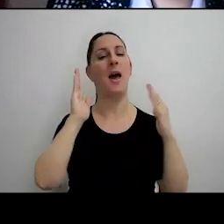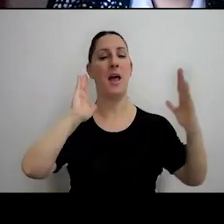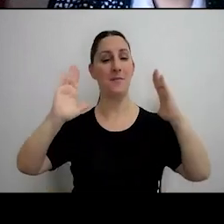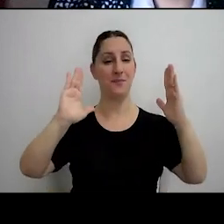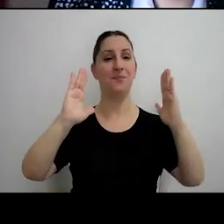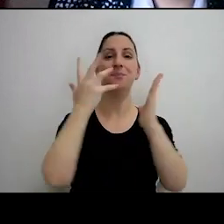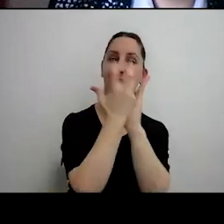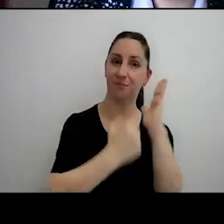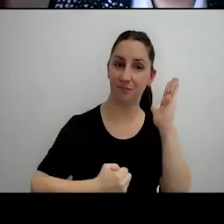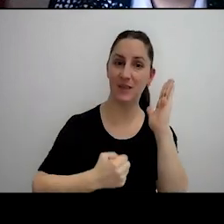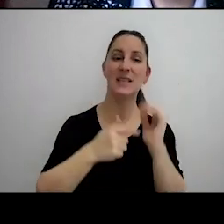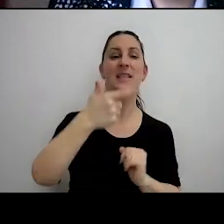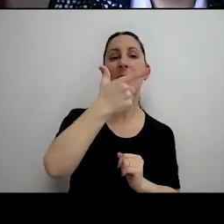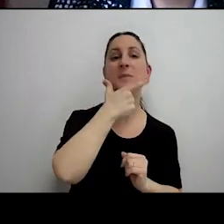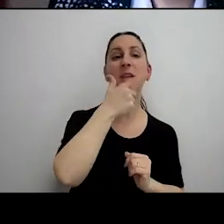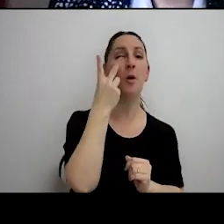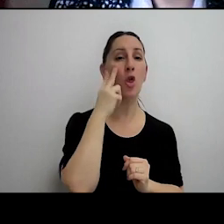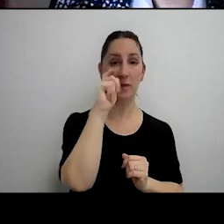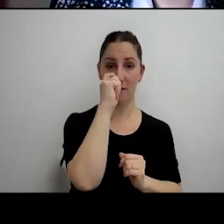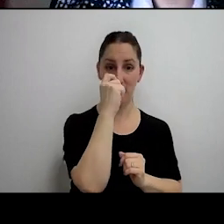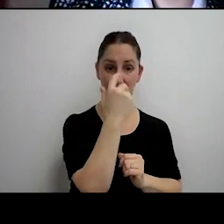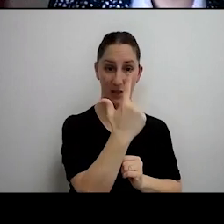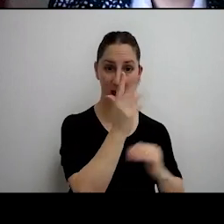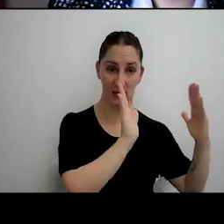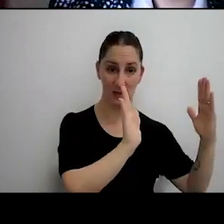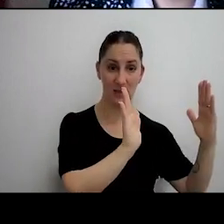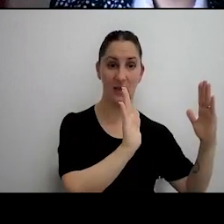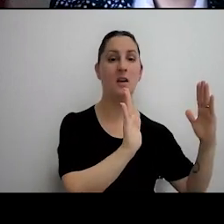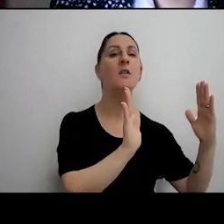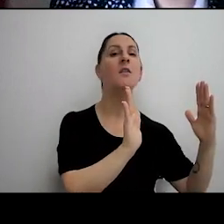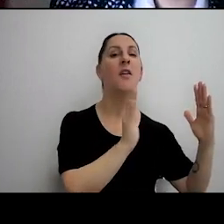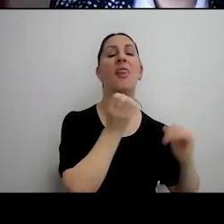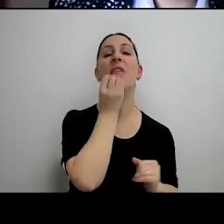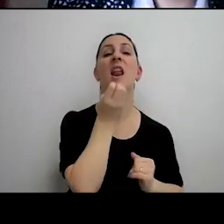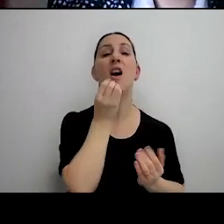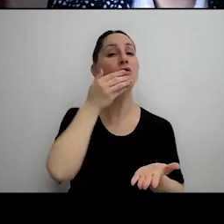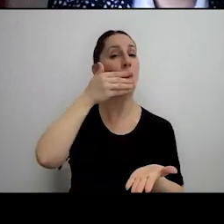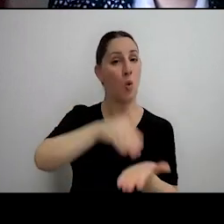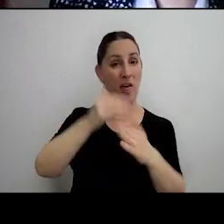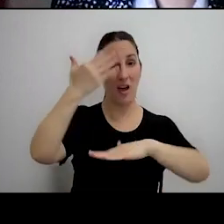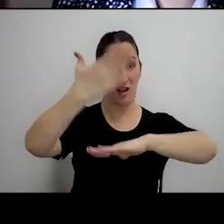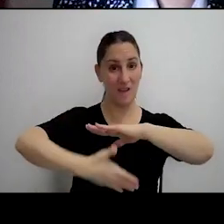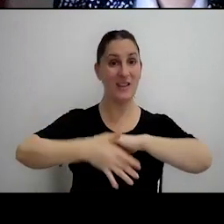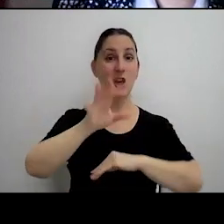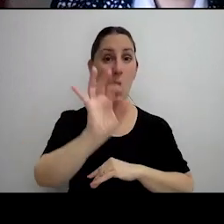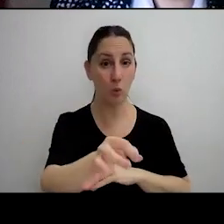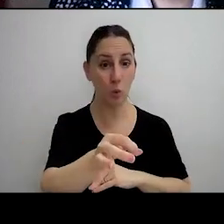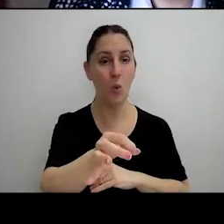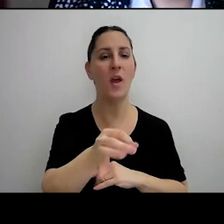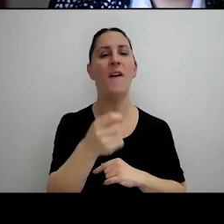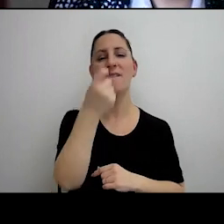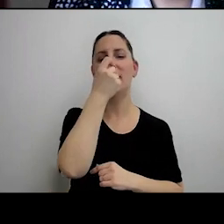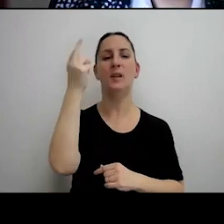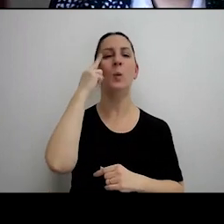vengados septiembre de 2023, con lo cual, aplicable a la declaración jurada que vence en octubre, son de